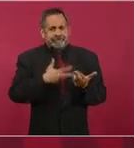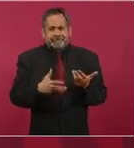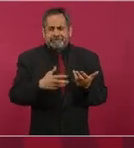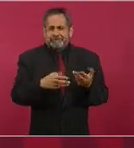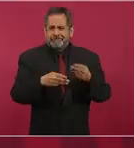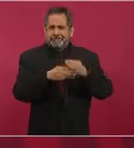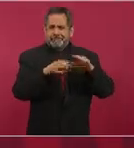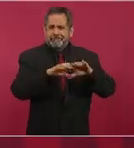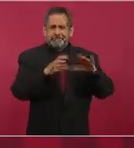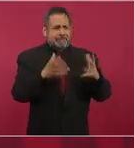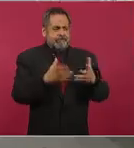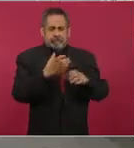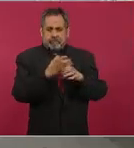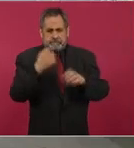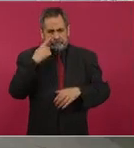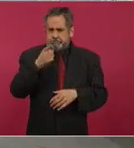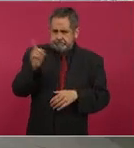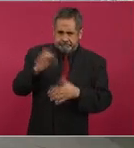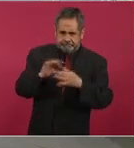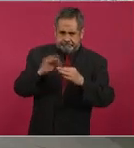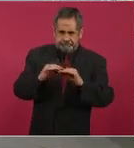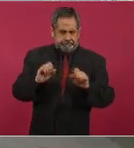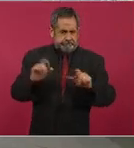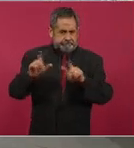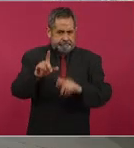ahí…